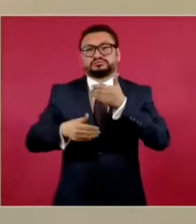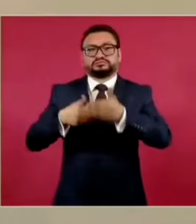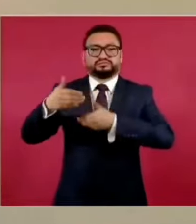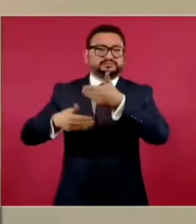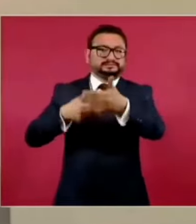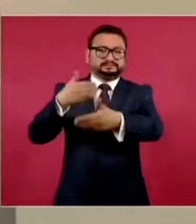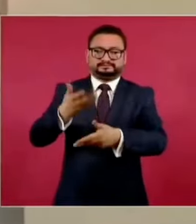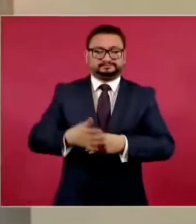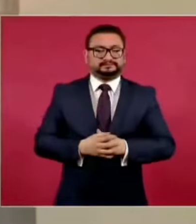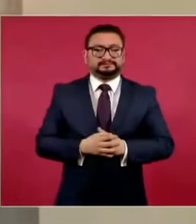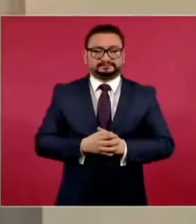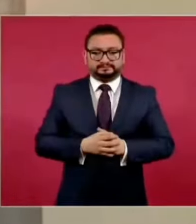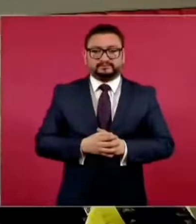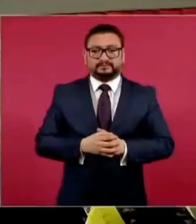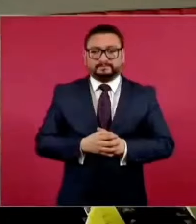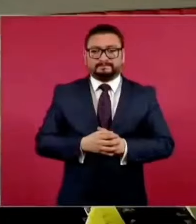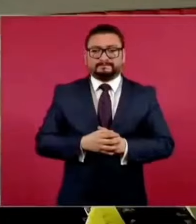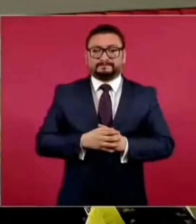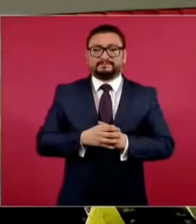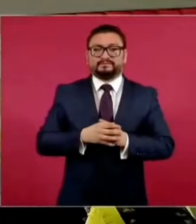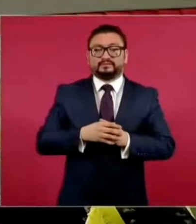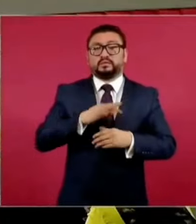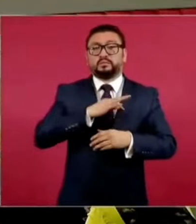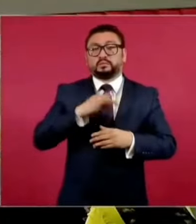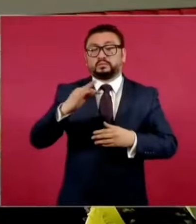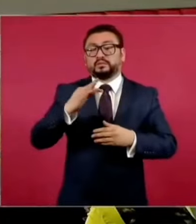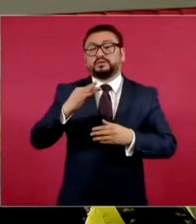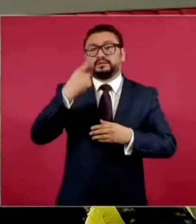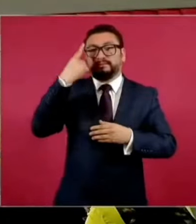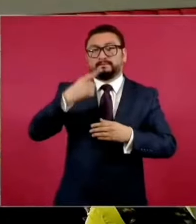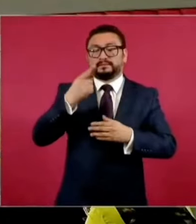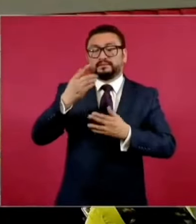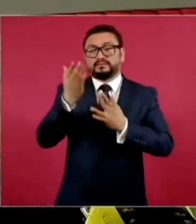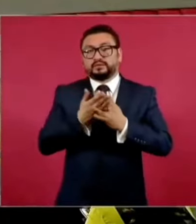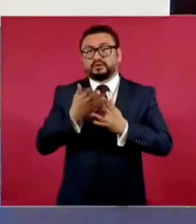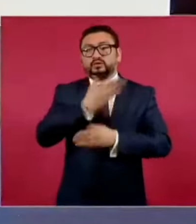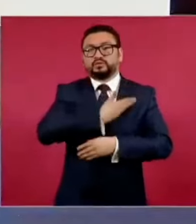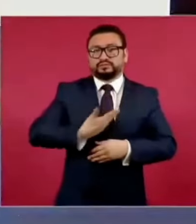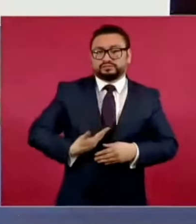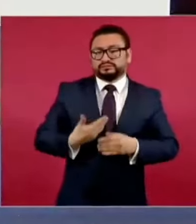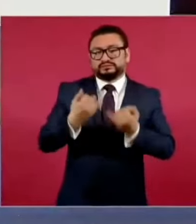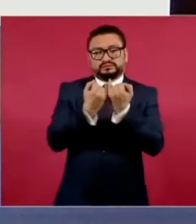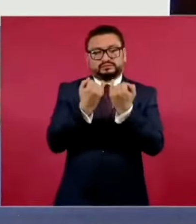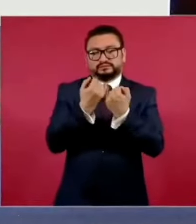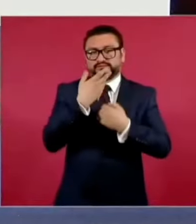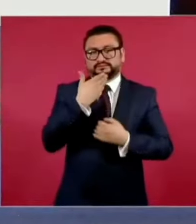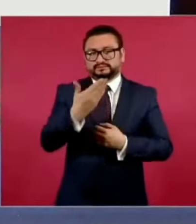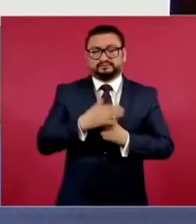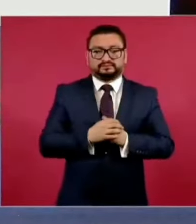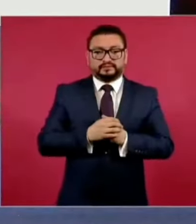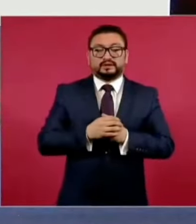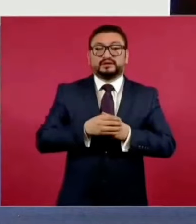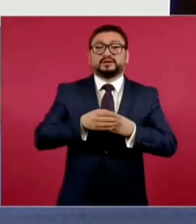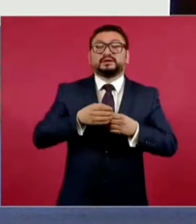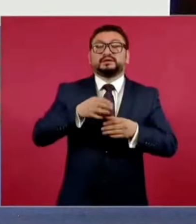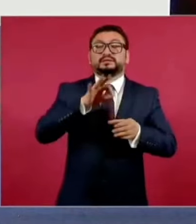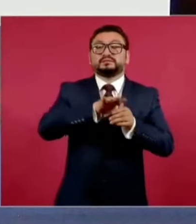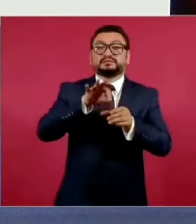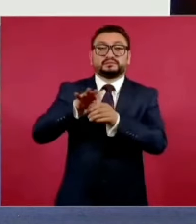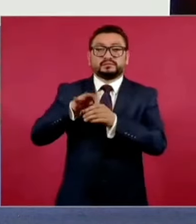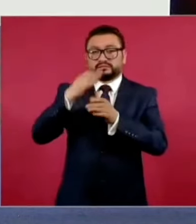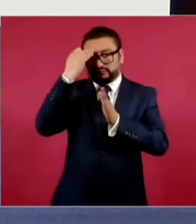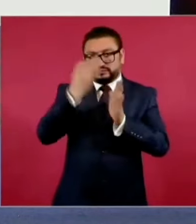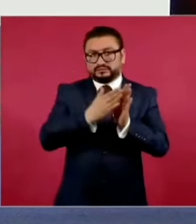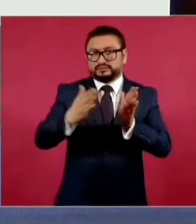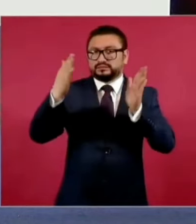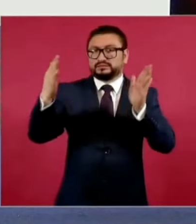ordinarias, tanto las intermedias como el parapresidente de la República. Las campañas duran 60 días, no